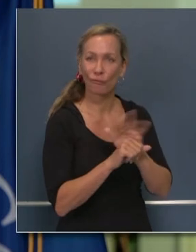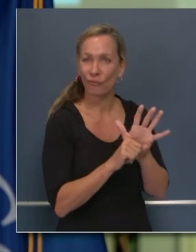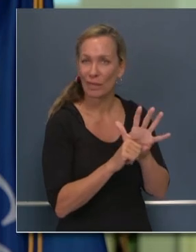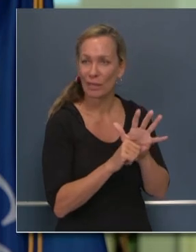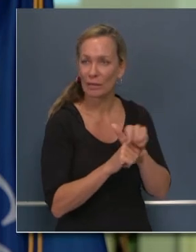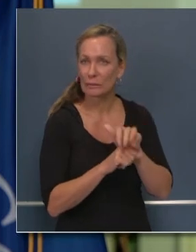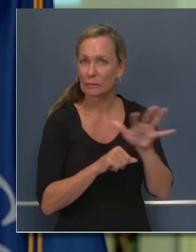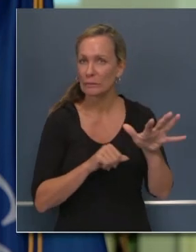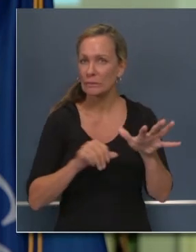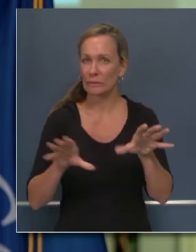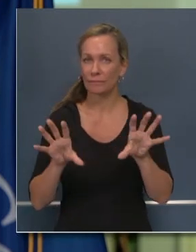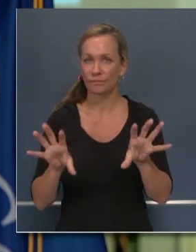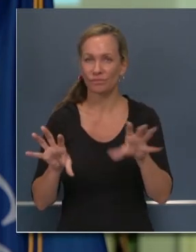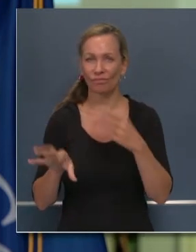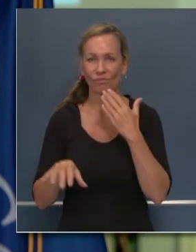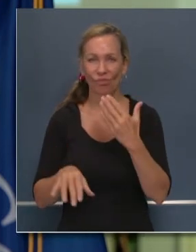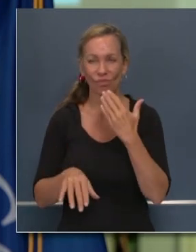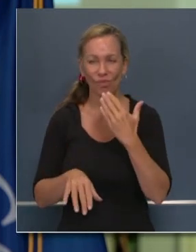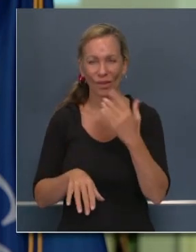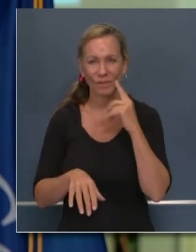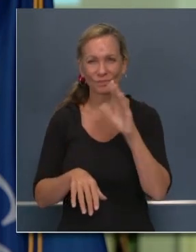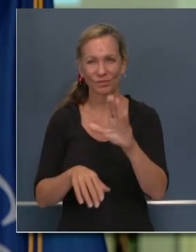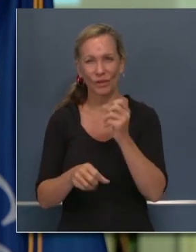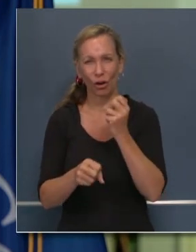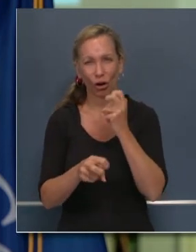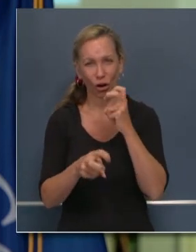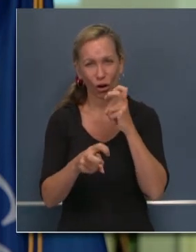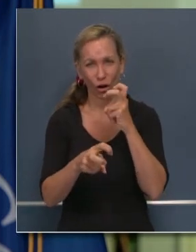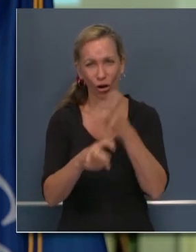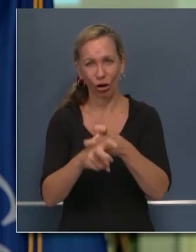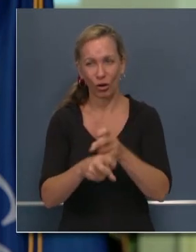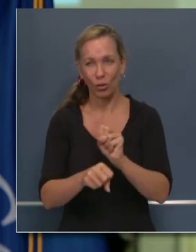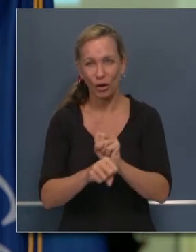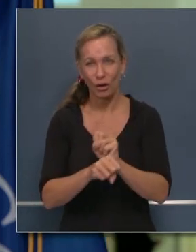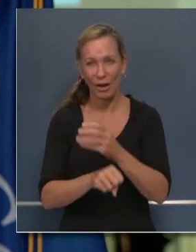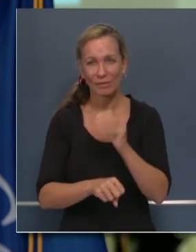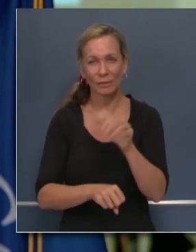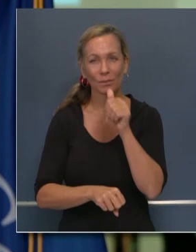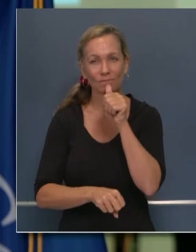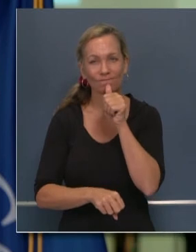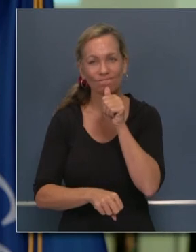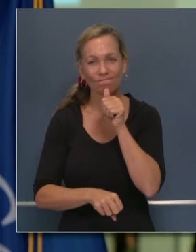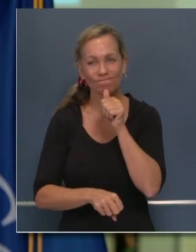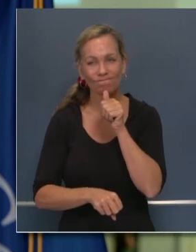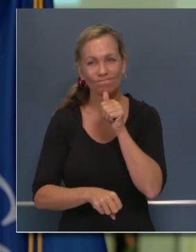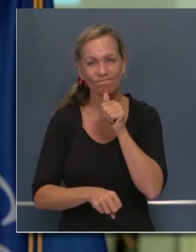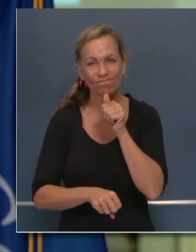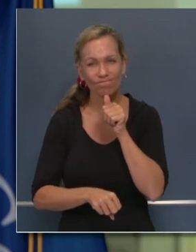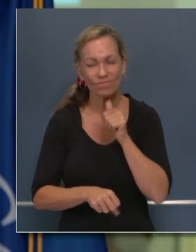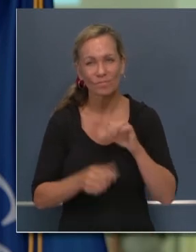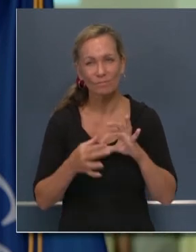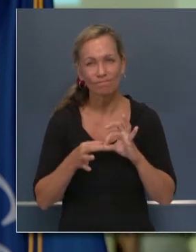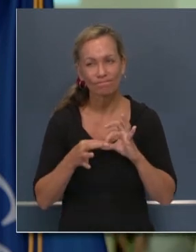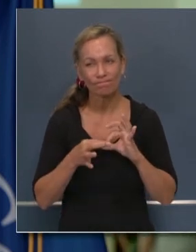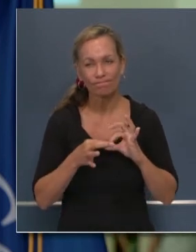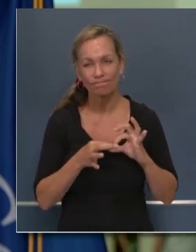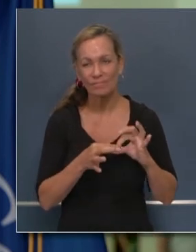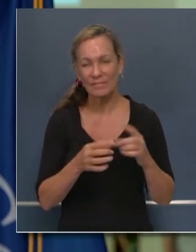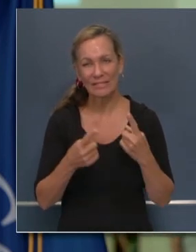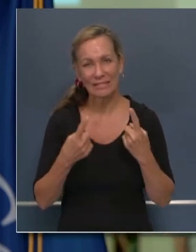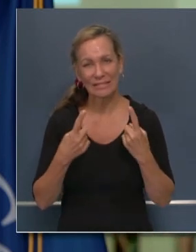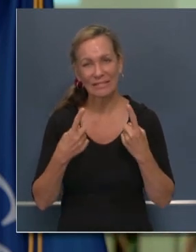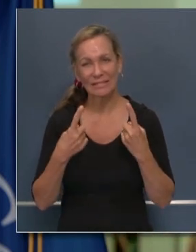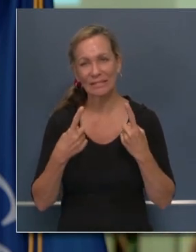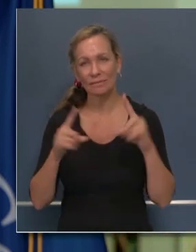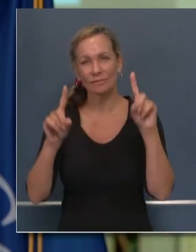ustedes por su resiliencia, por su compromiso hacia esta causa colectiva. y